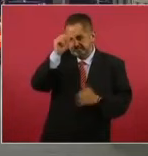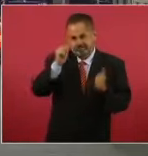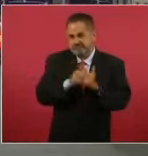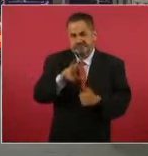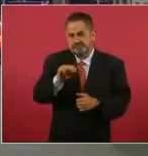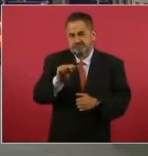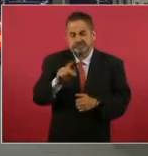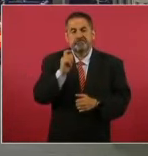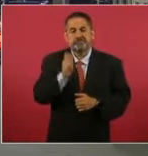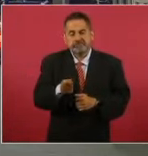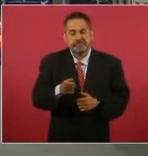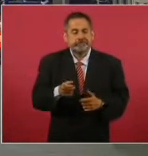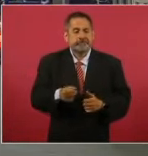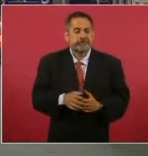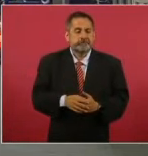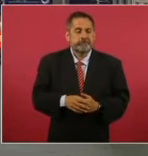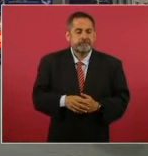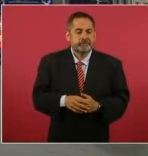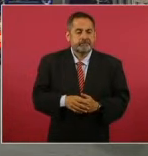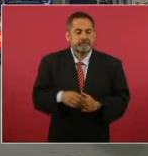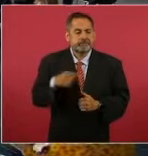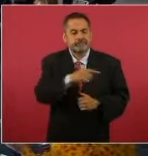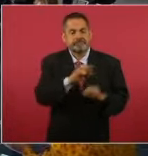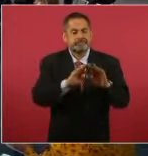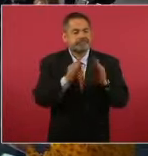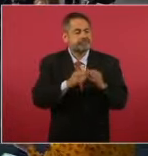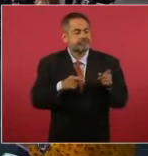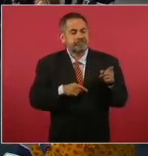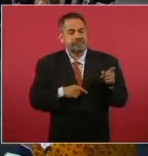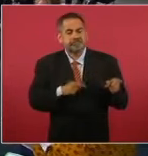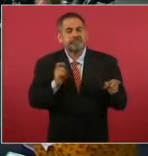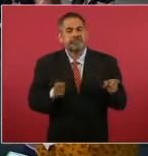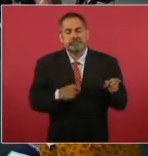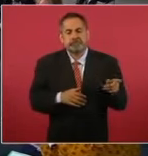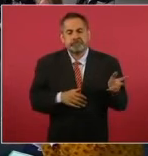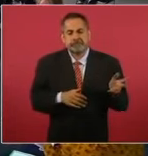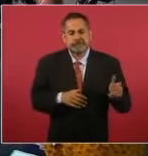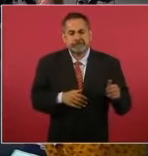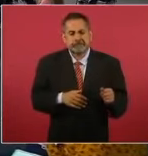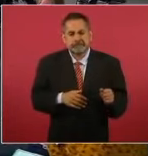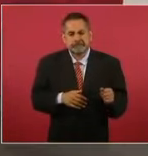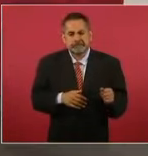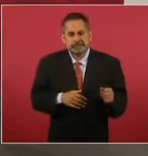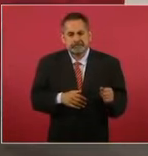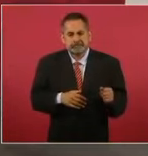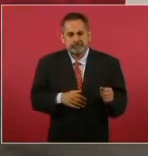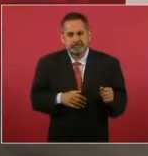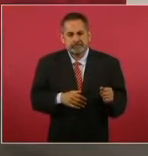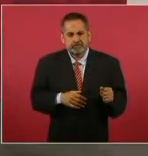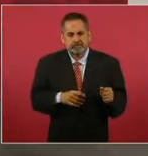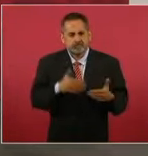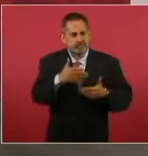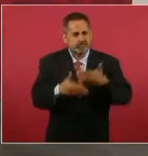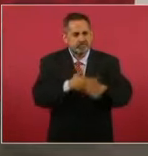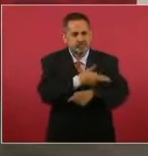la forma en que se llevó a cabo un